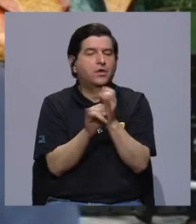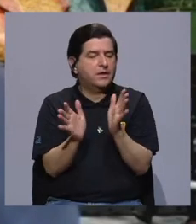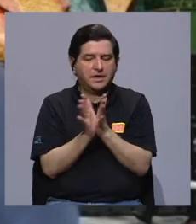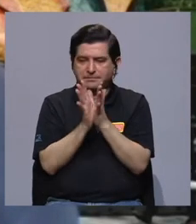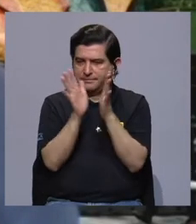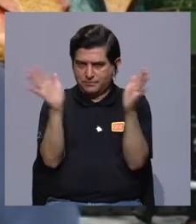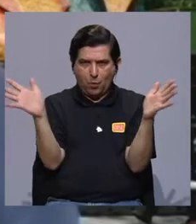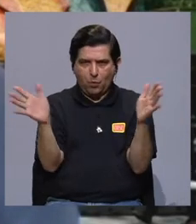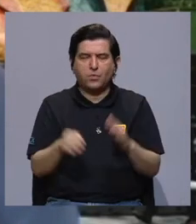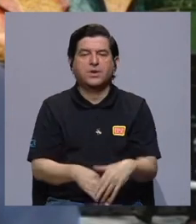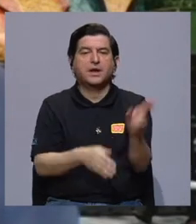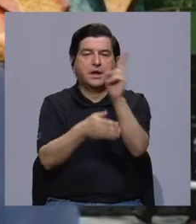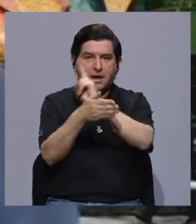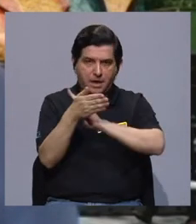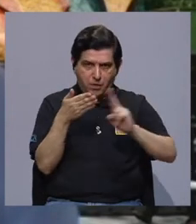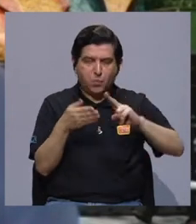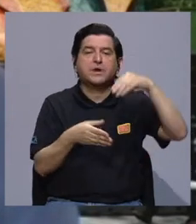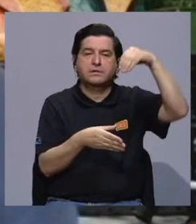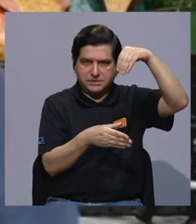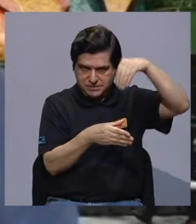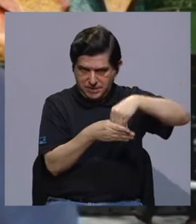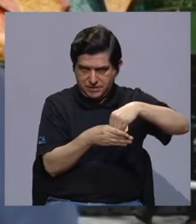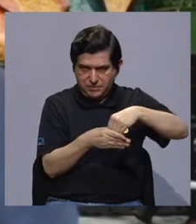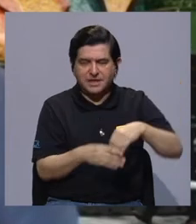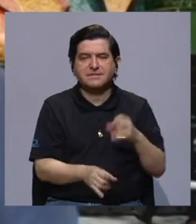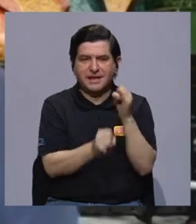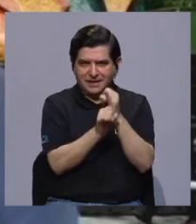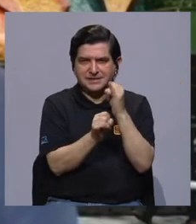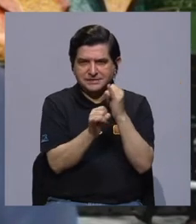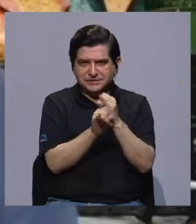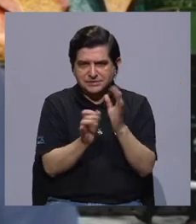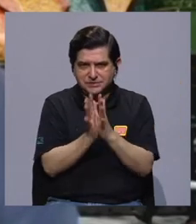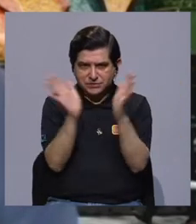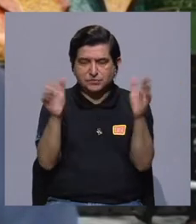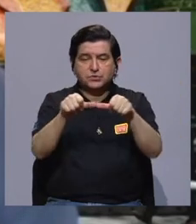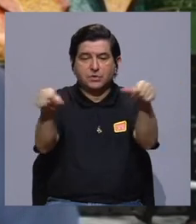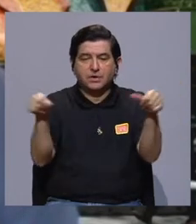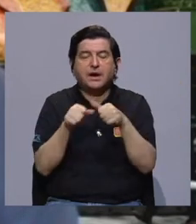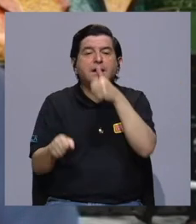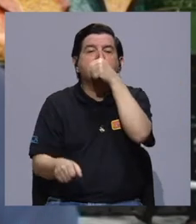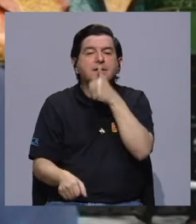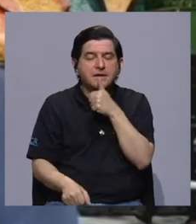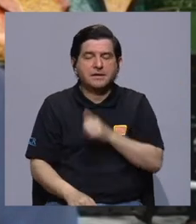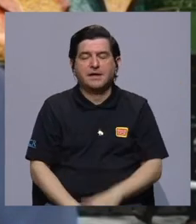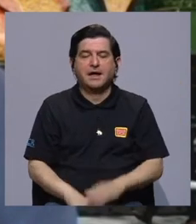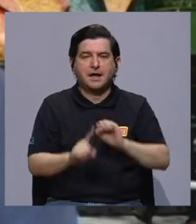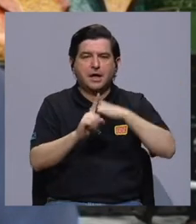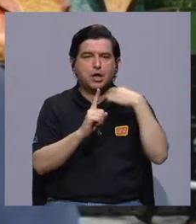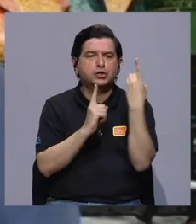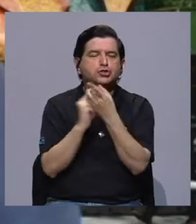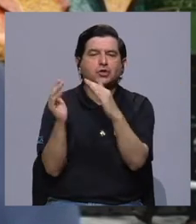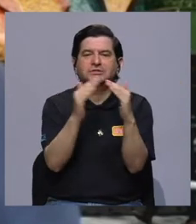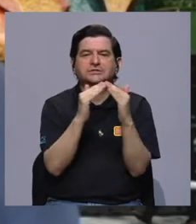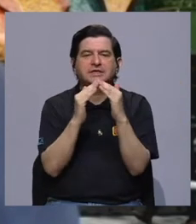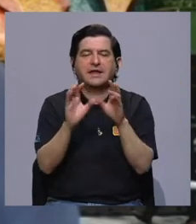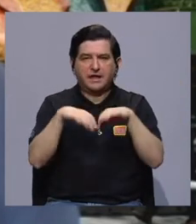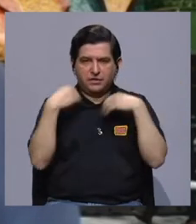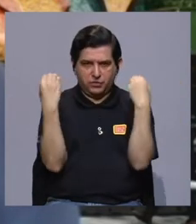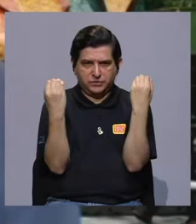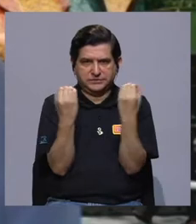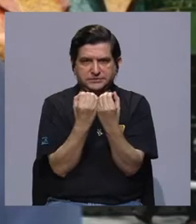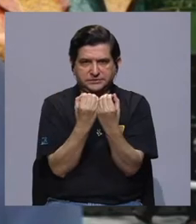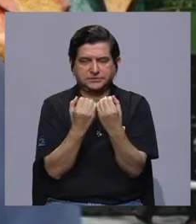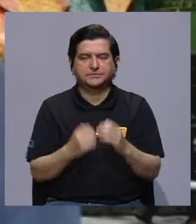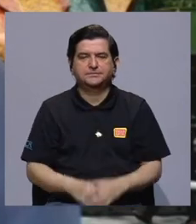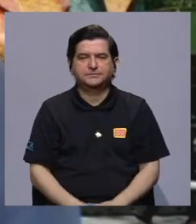instituciones públicas, las universidades son parte de esa institucionalidad pública, el sector privado, la sociedad civil organizada.